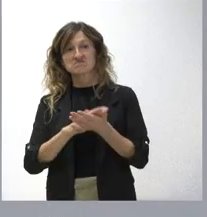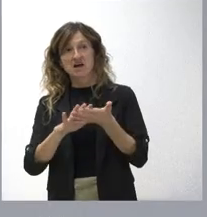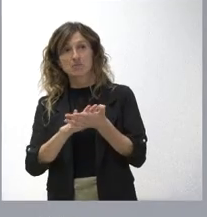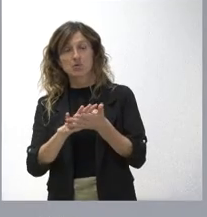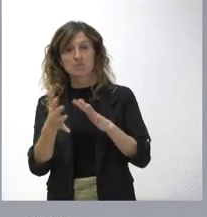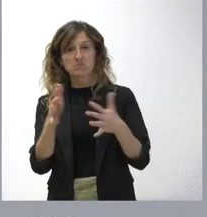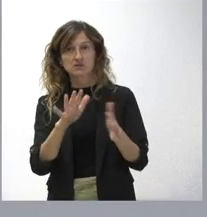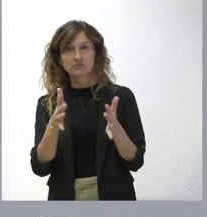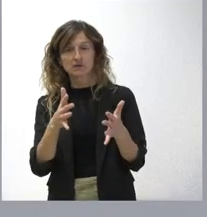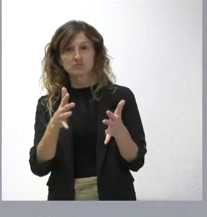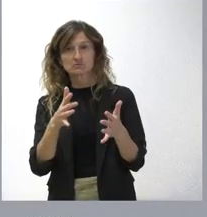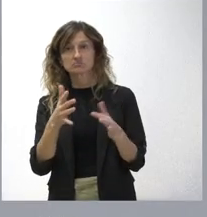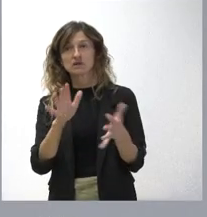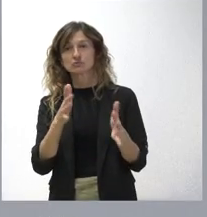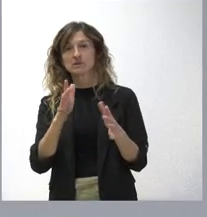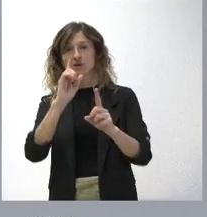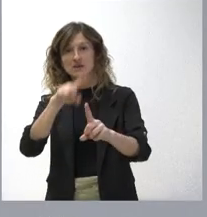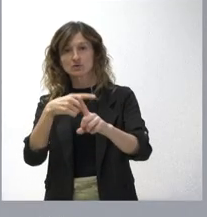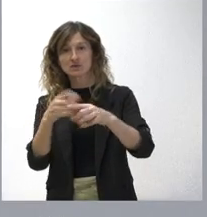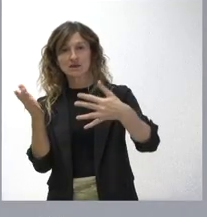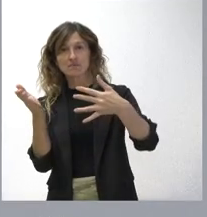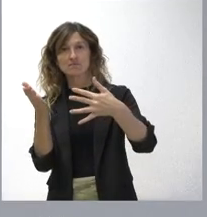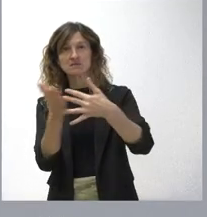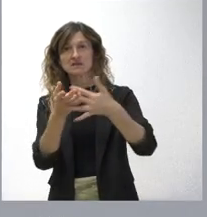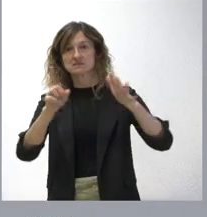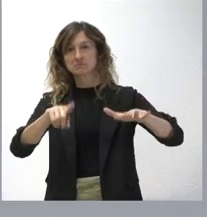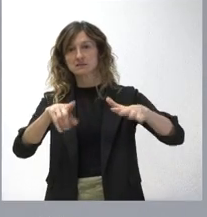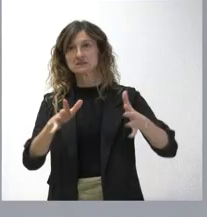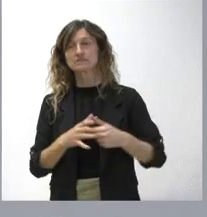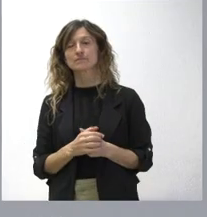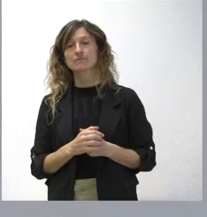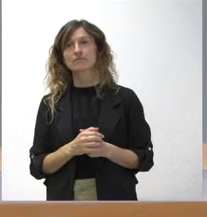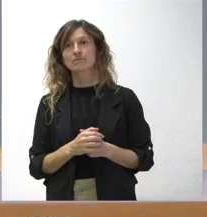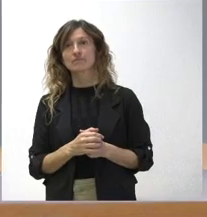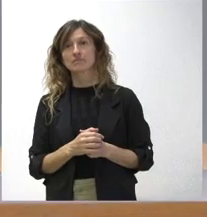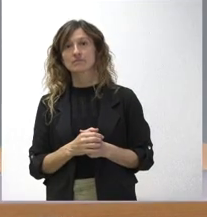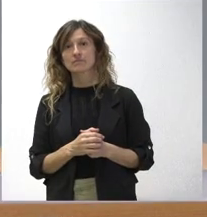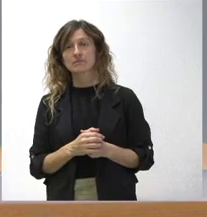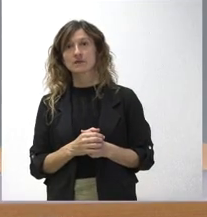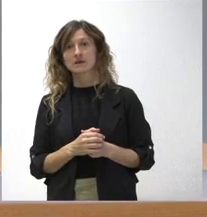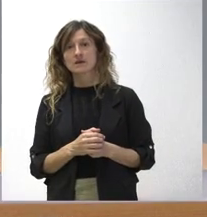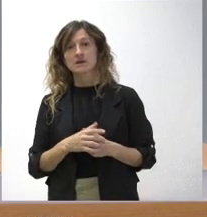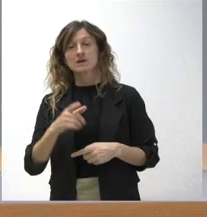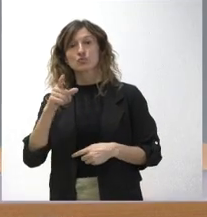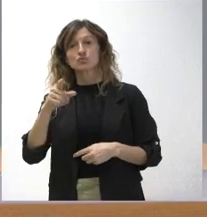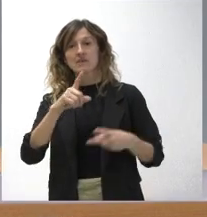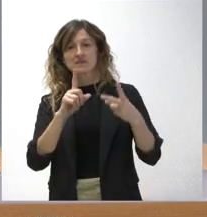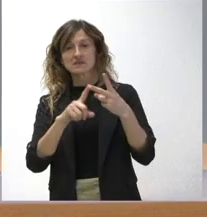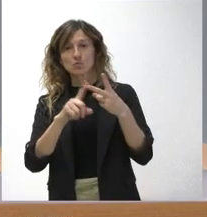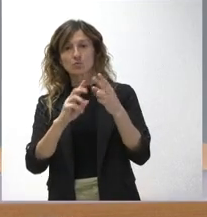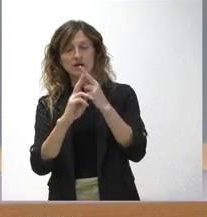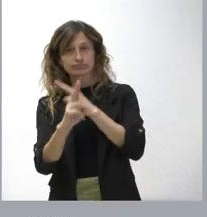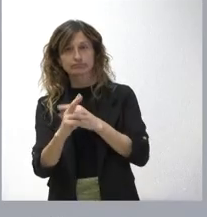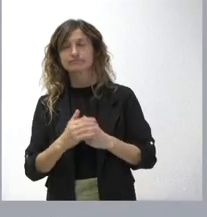primeros mediados del año que viene. Y sobre la segunda cuestión que usted plantea, yo creo que